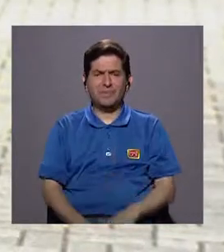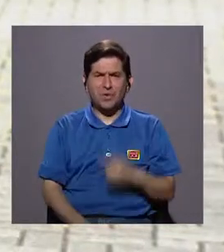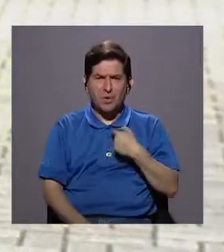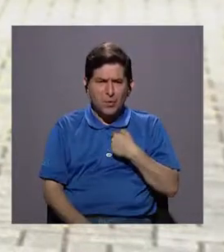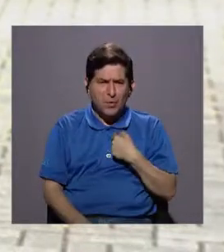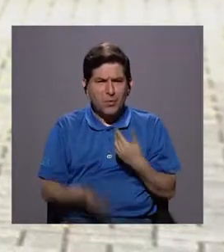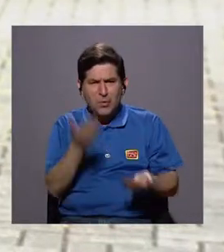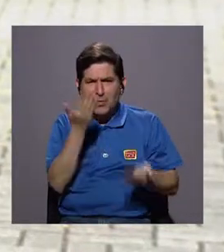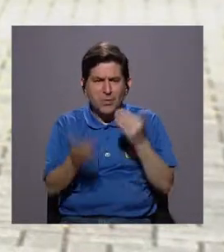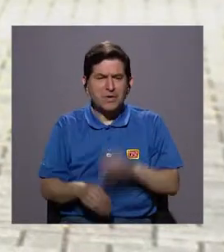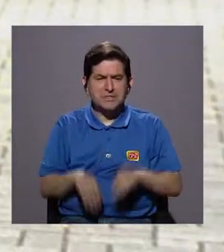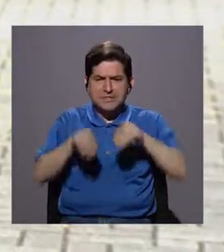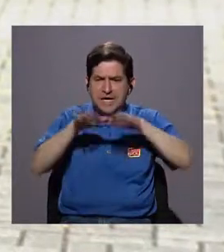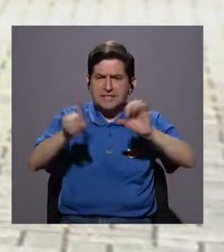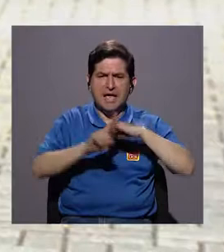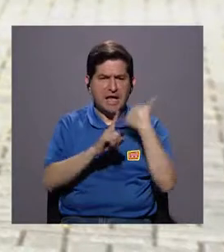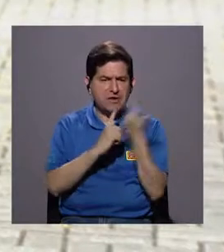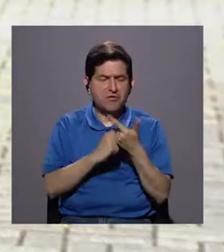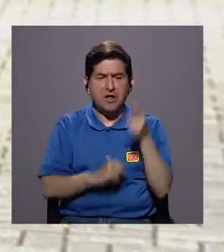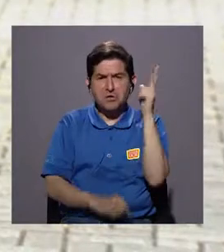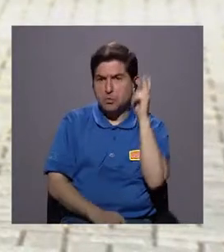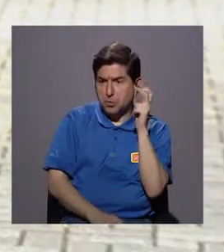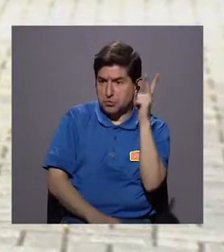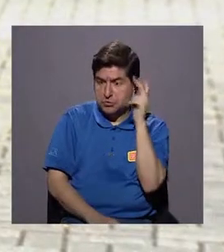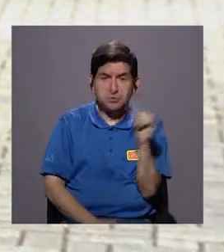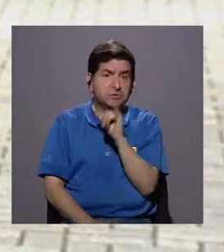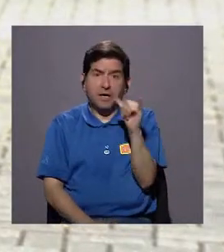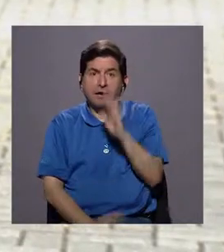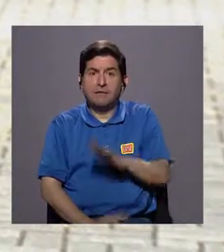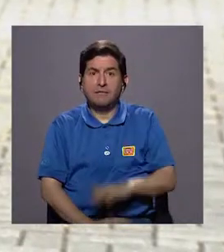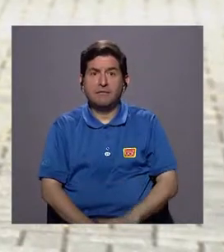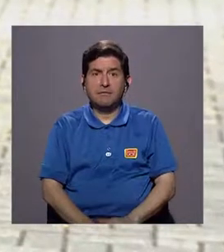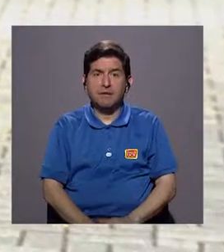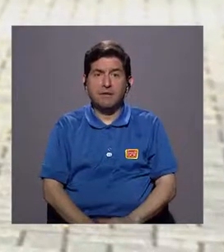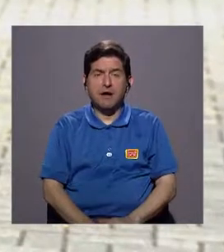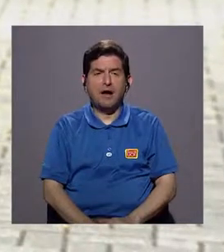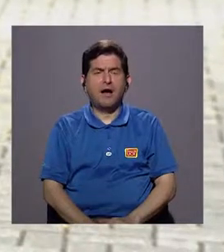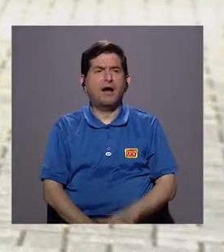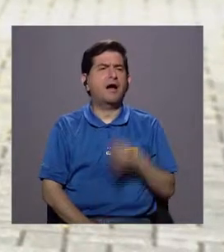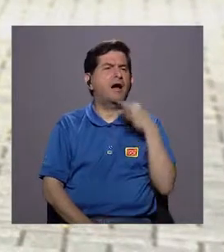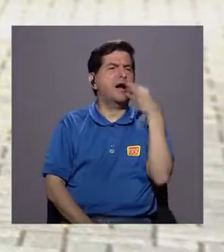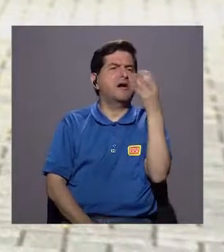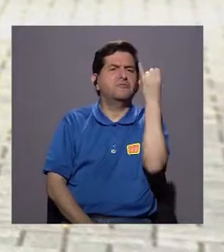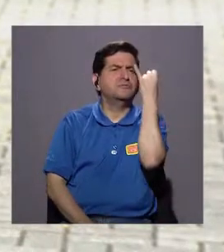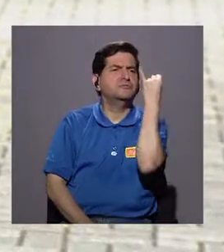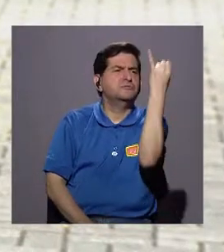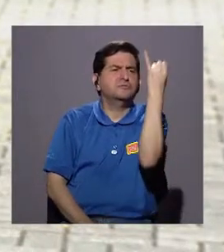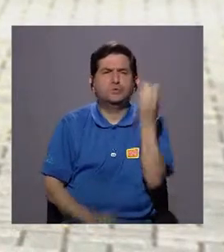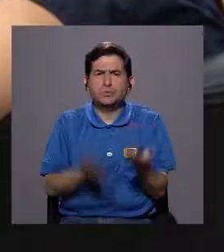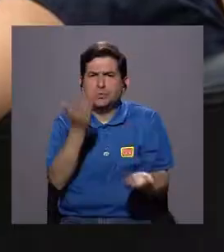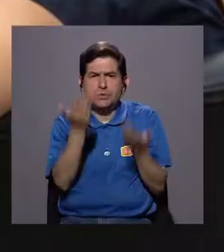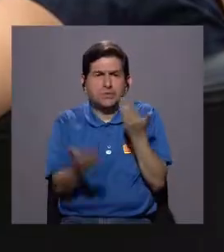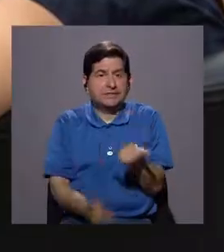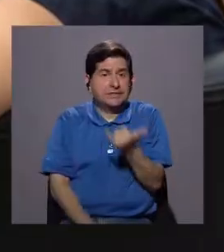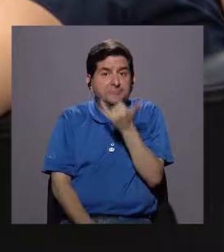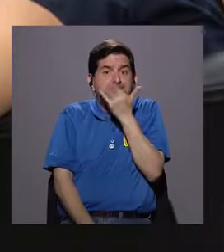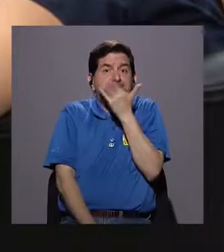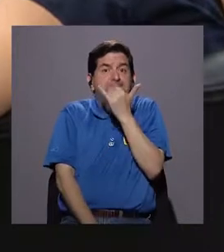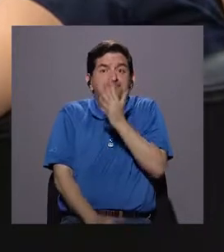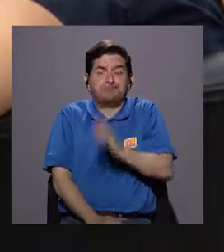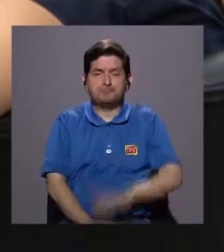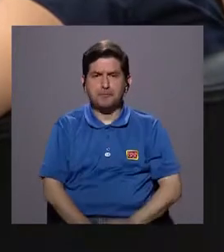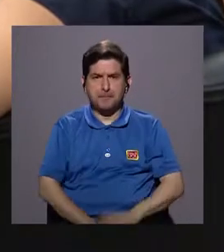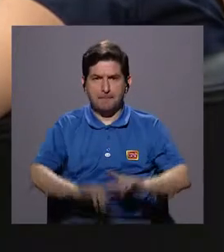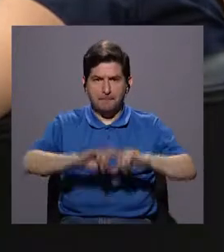lee en redes o escucha también que los pronósticos son un poco erróneos,